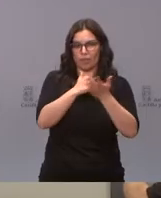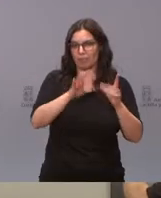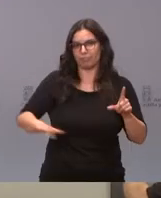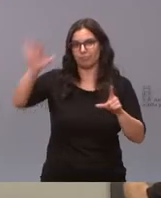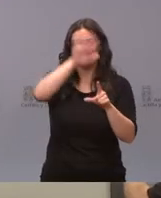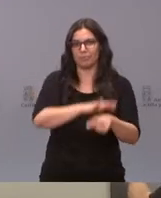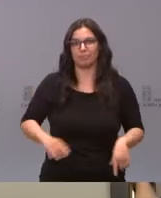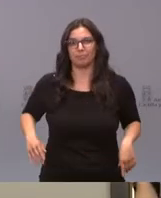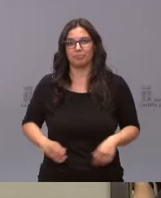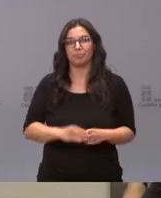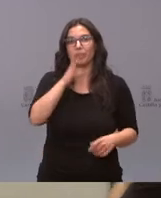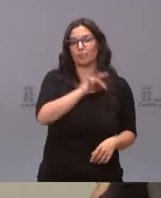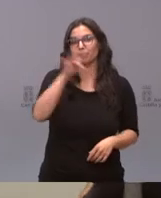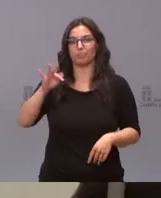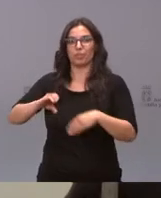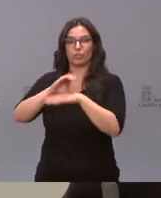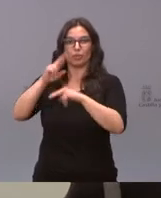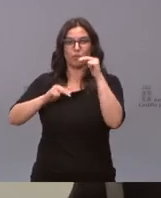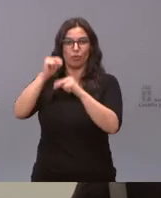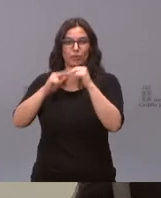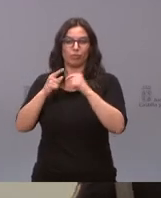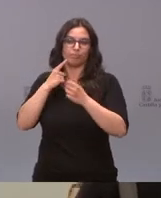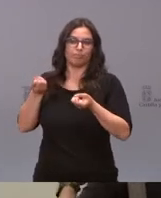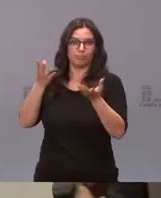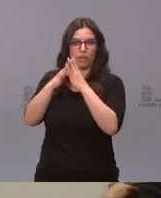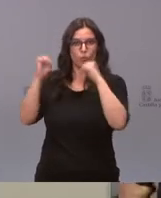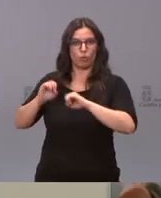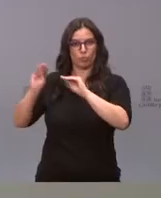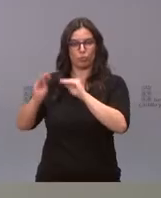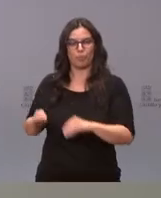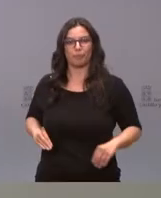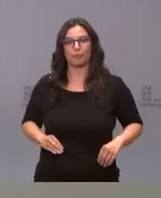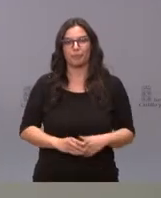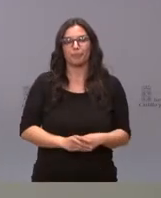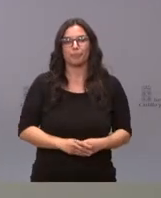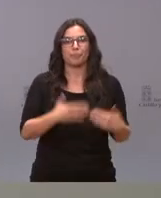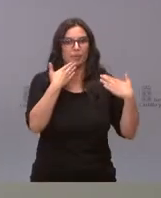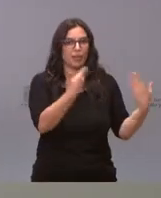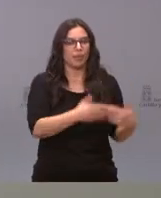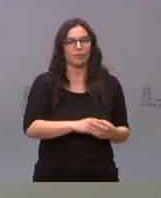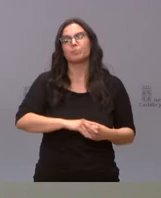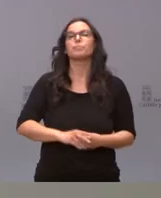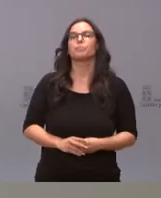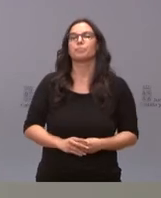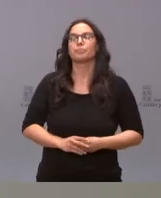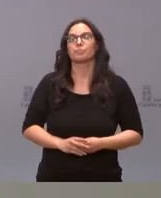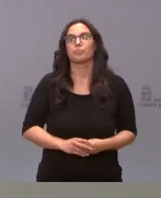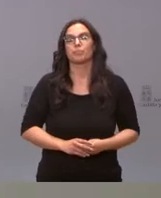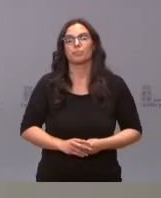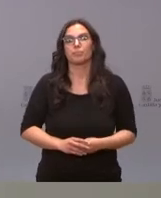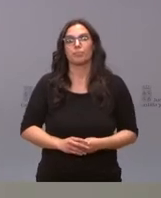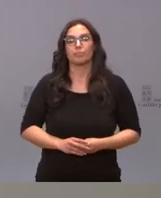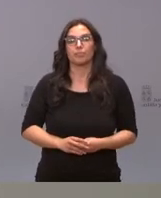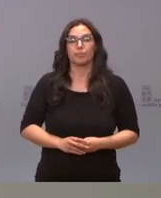consejero de Fomento, que les comentará los acuerdos de su competencia. Muchas gracias, vicepresidente, portavoz. Bueno,